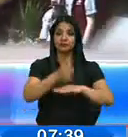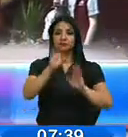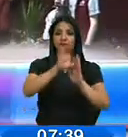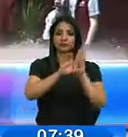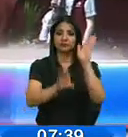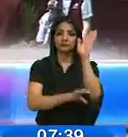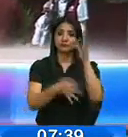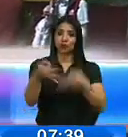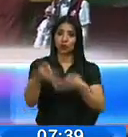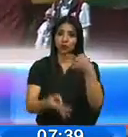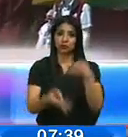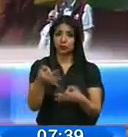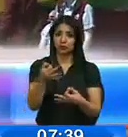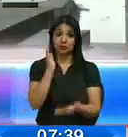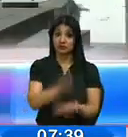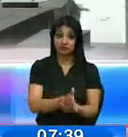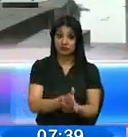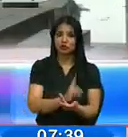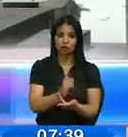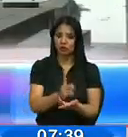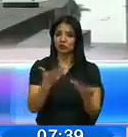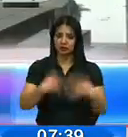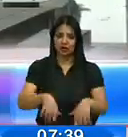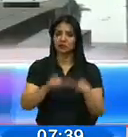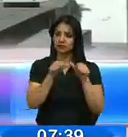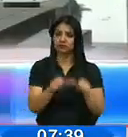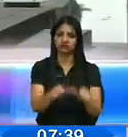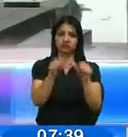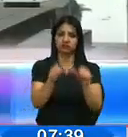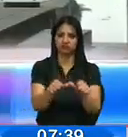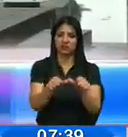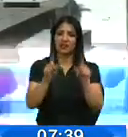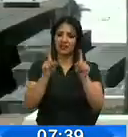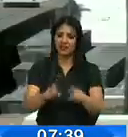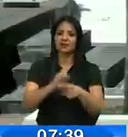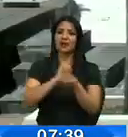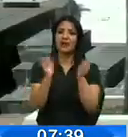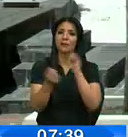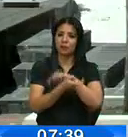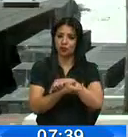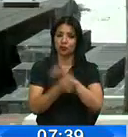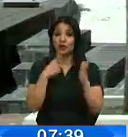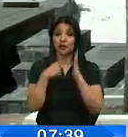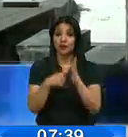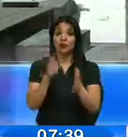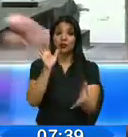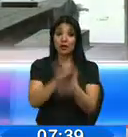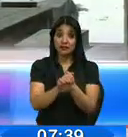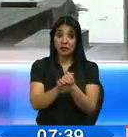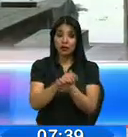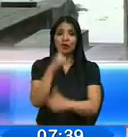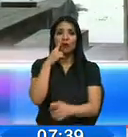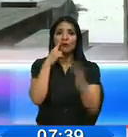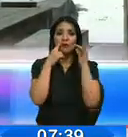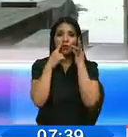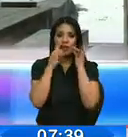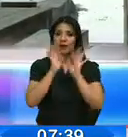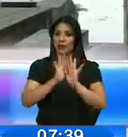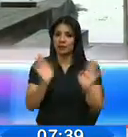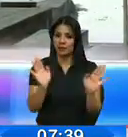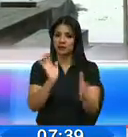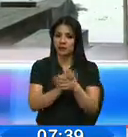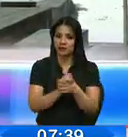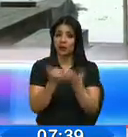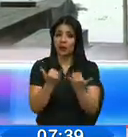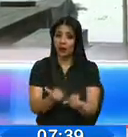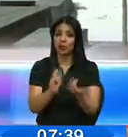no tendrá vuelta atrás. Tenía que haber existido un cambio en el sistema, porque el sistema reflejaba el matrimonio como la unión entre hombre y mujer. Ahora el